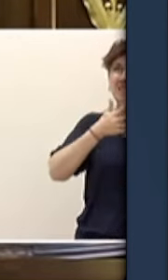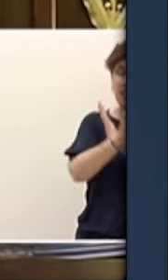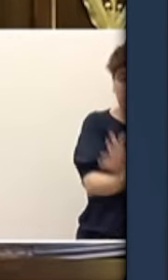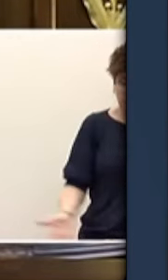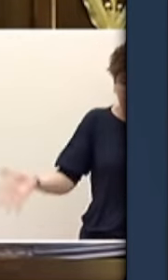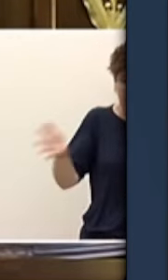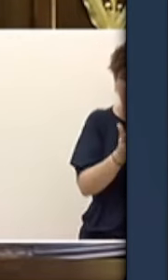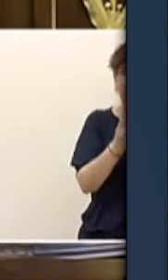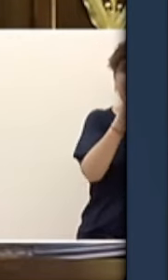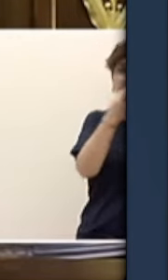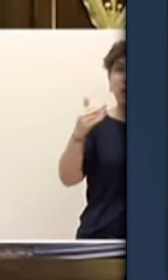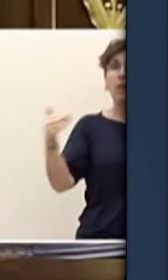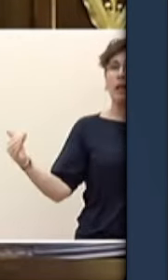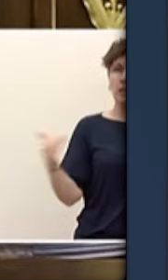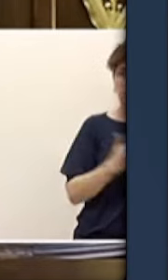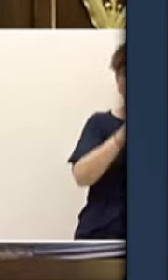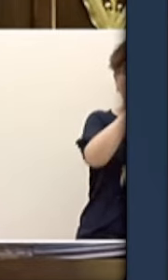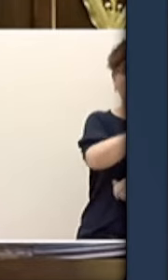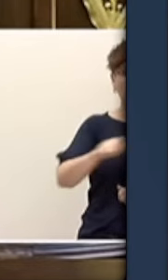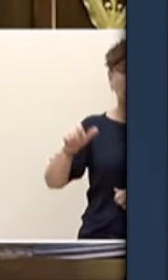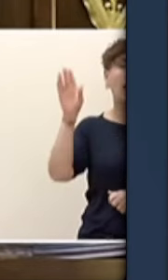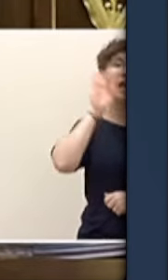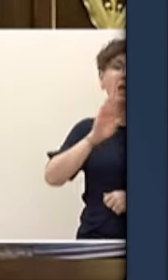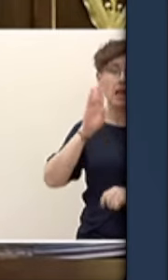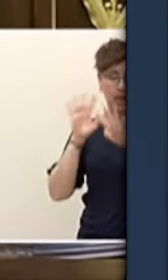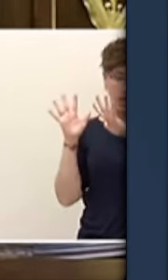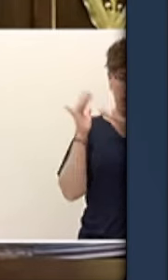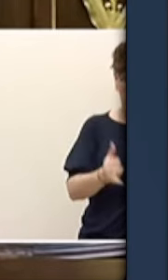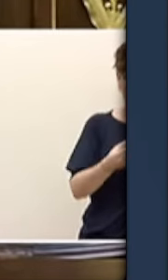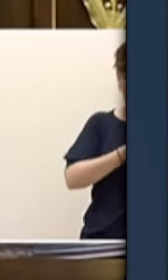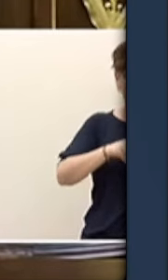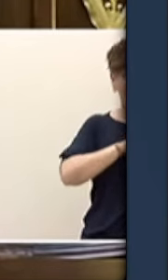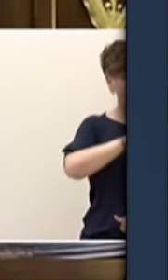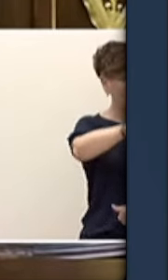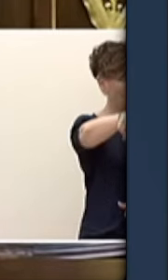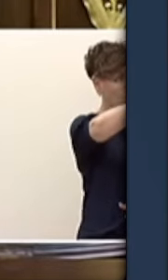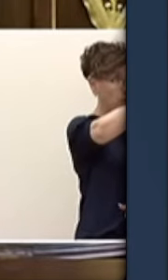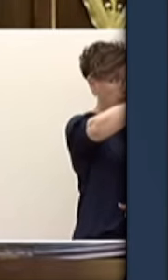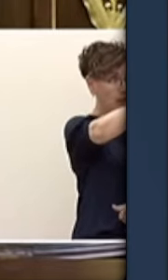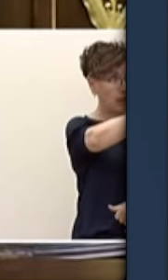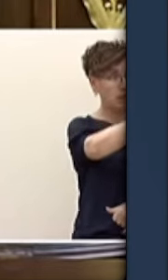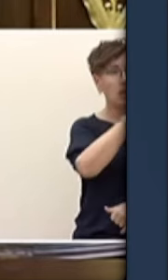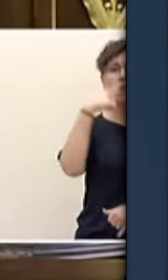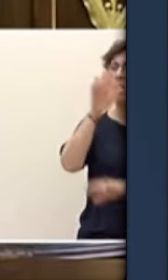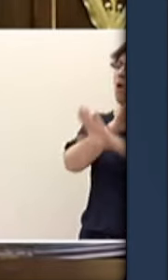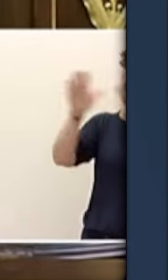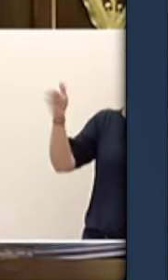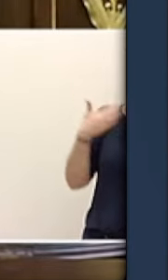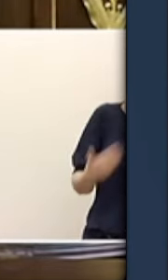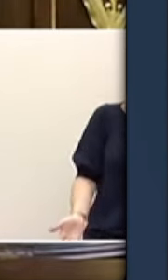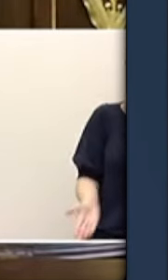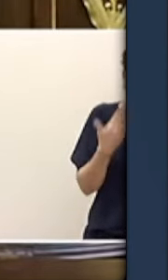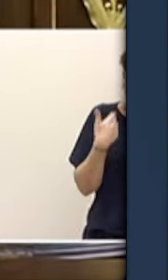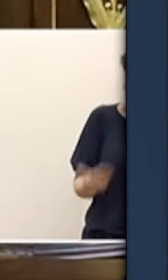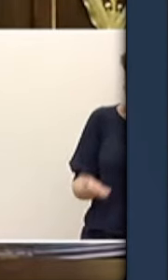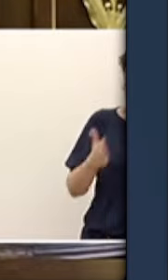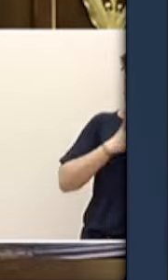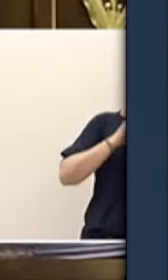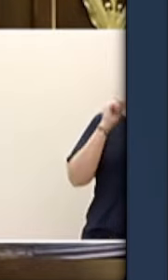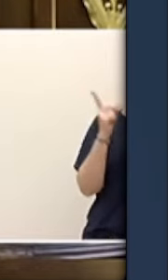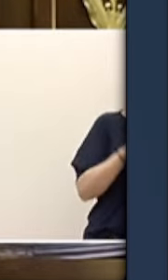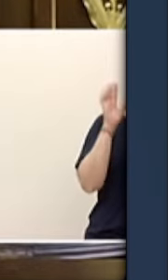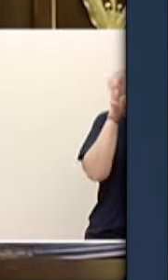los que ustedes, todos ustedes, les dicen que no pasa nada por pisotear nuestras leyes y por entrar ilegalmente en nuestras fronteras.